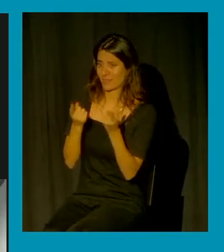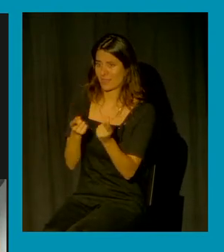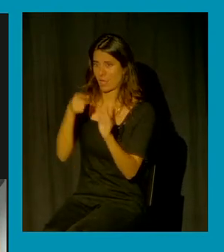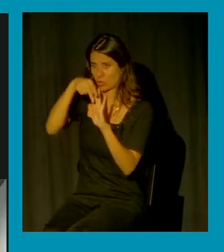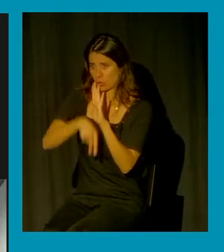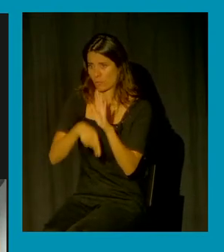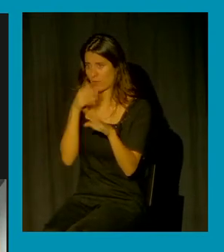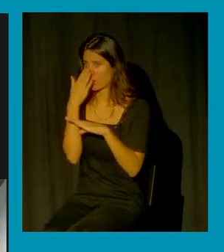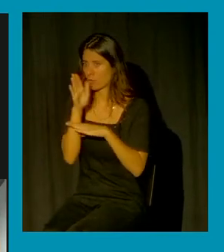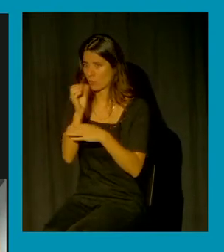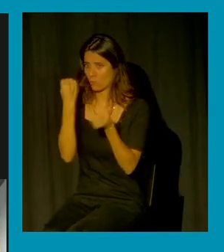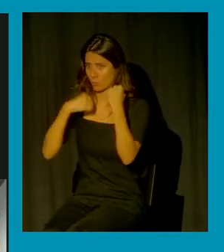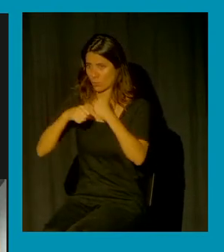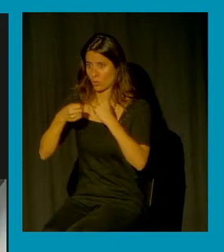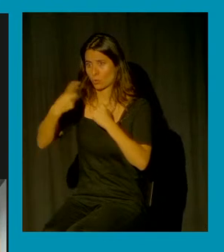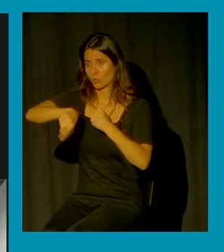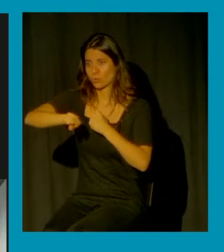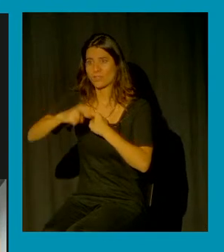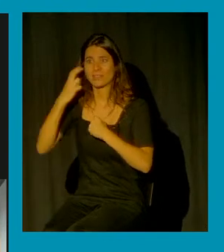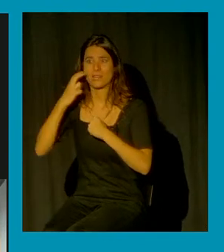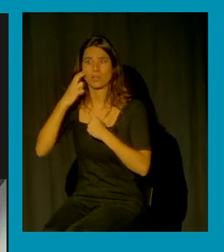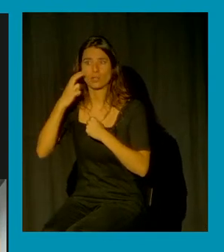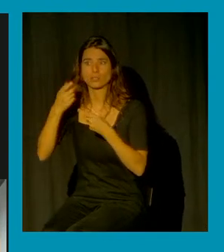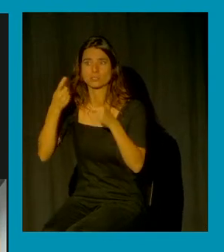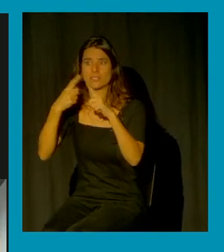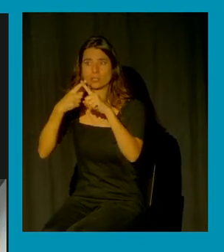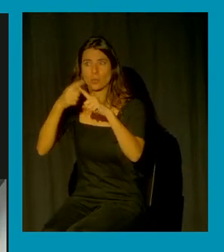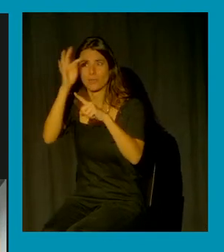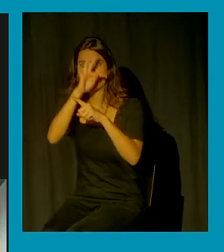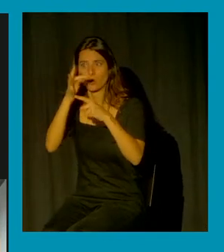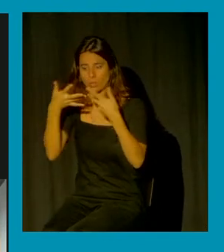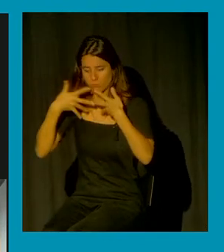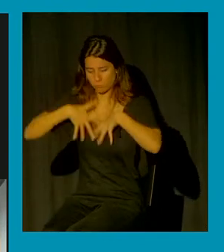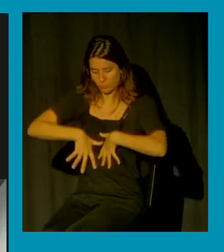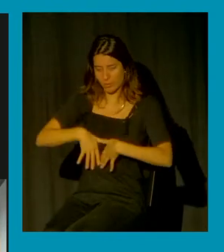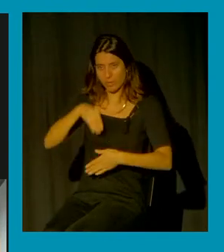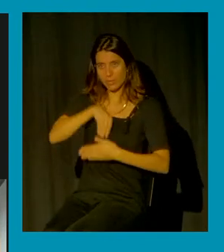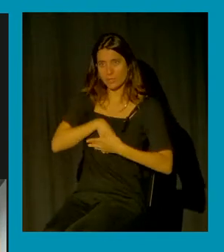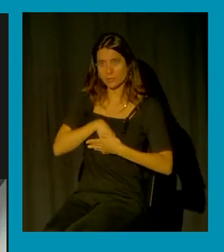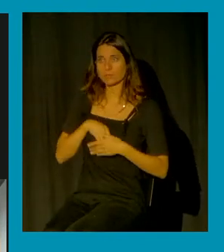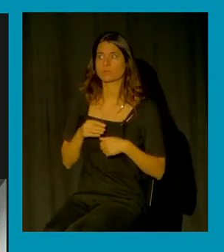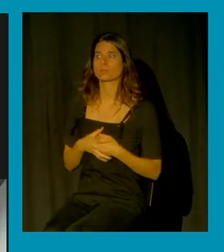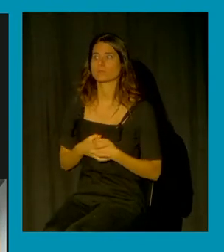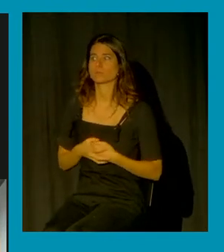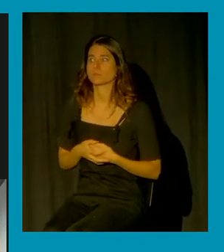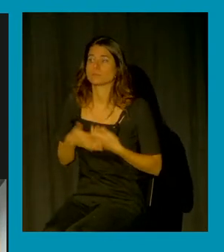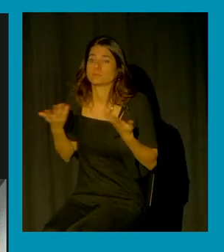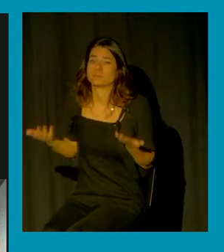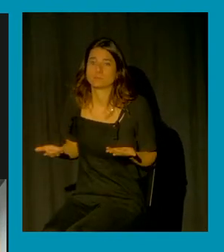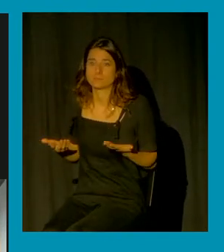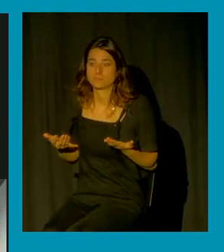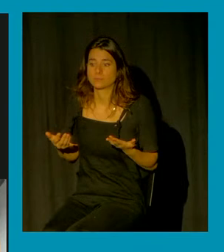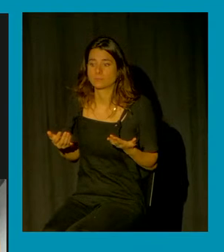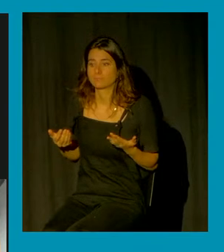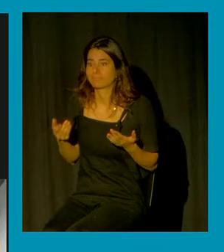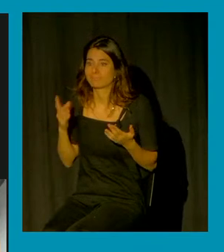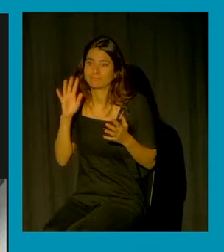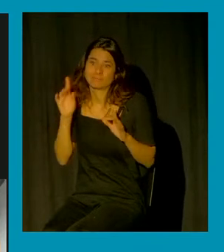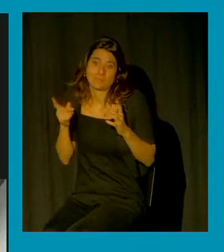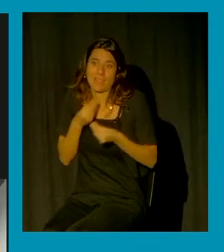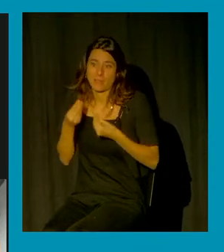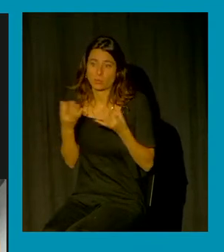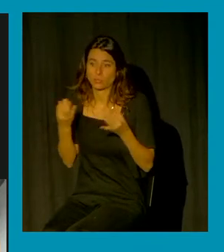inoculamos la disciplina del terror sexual y bueno pues evitamos pasar por determinados sitios cuando es de noche